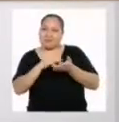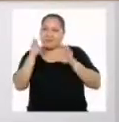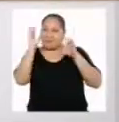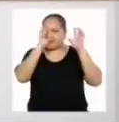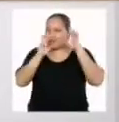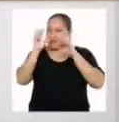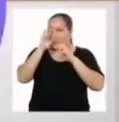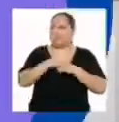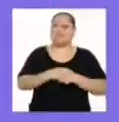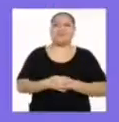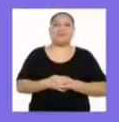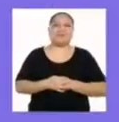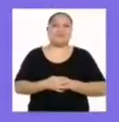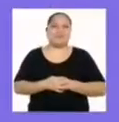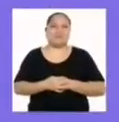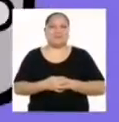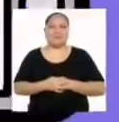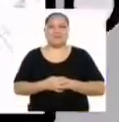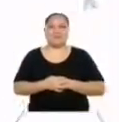interrogantes.